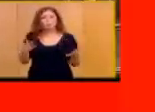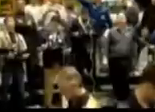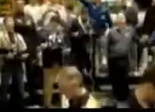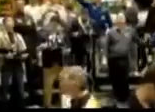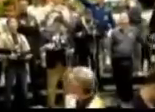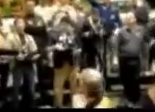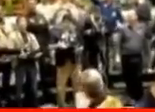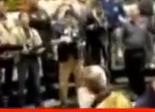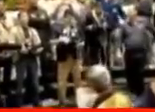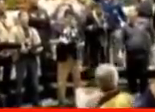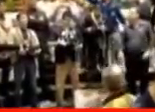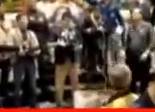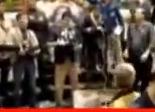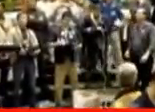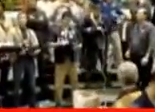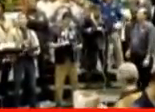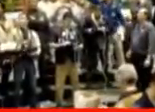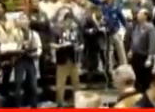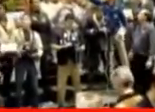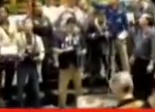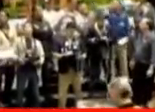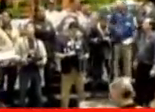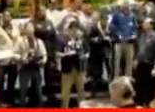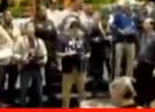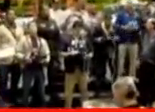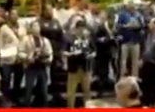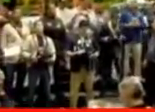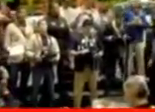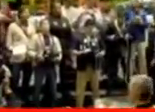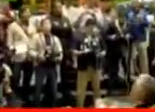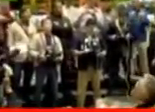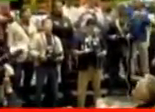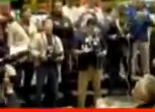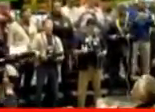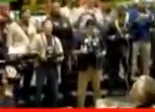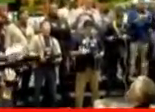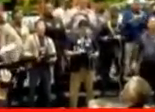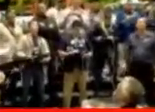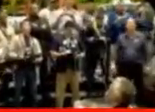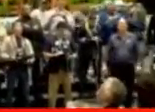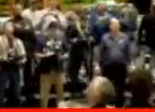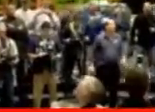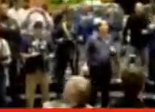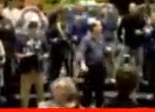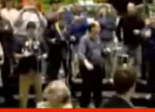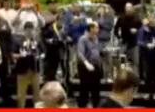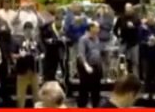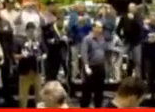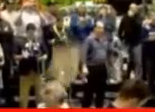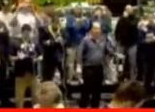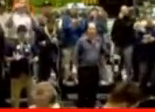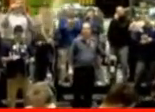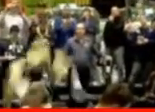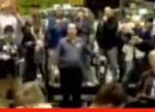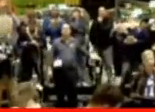desde todos los rincones, desde todos los vientos, desde todos los medios, en todos los